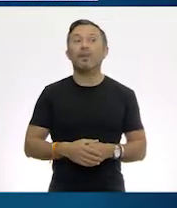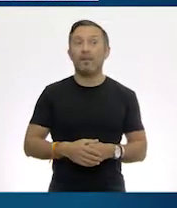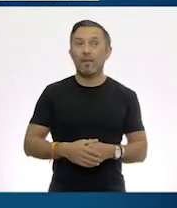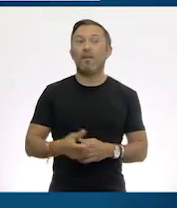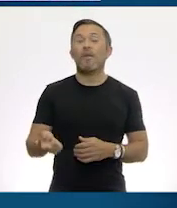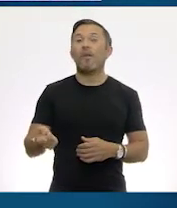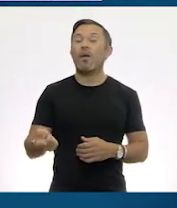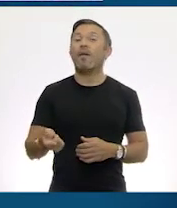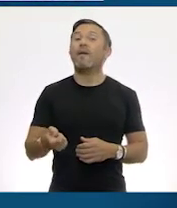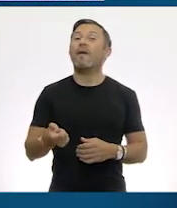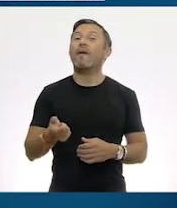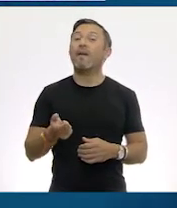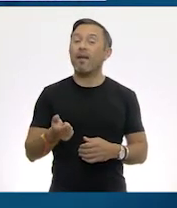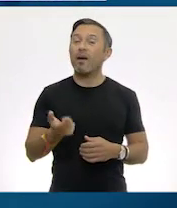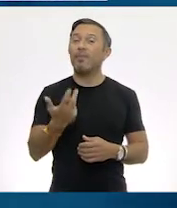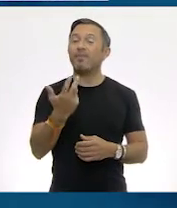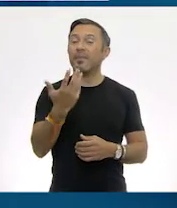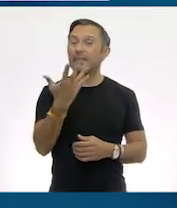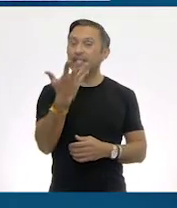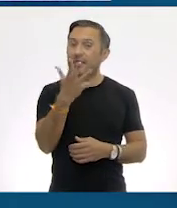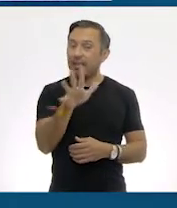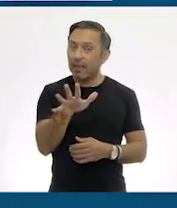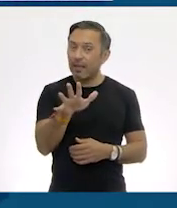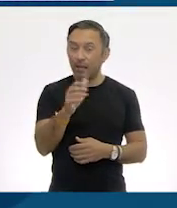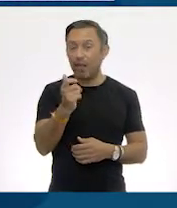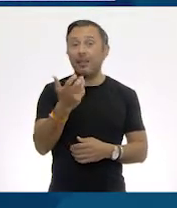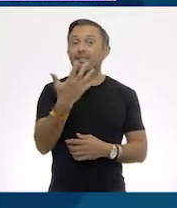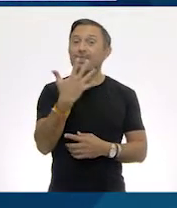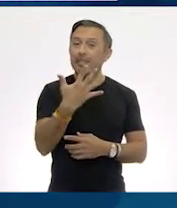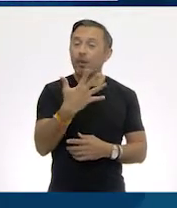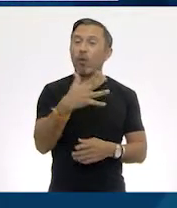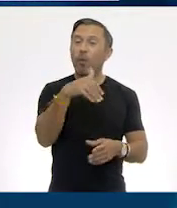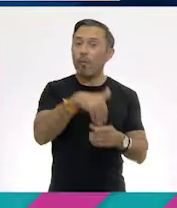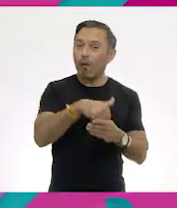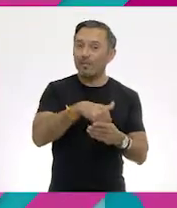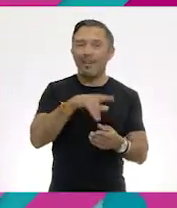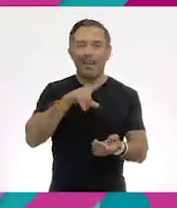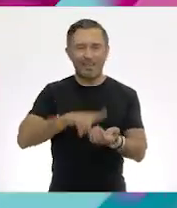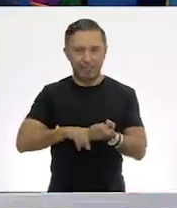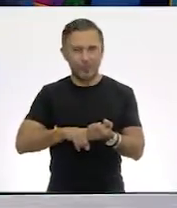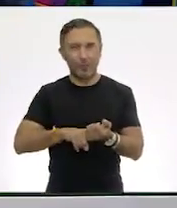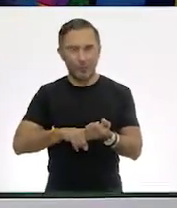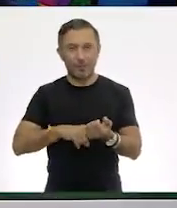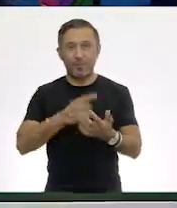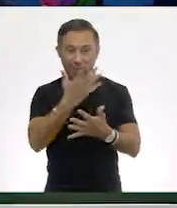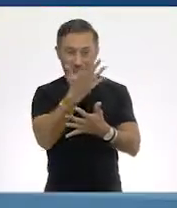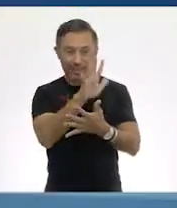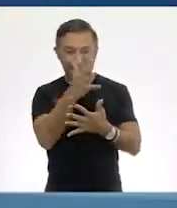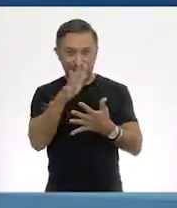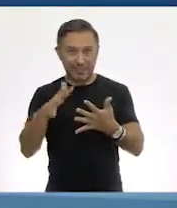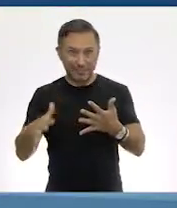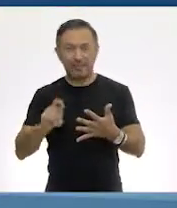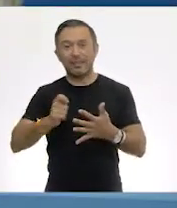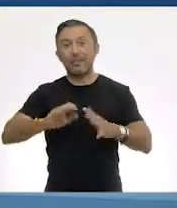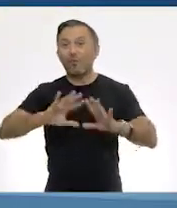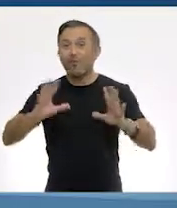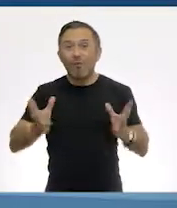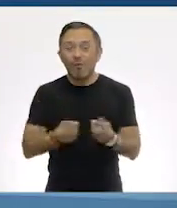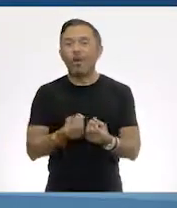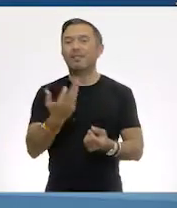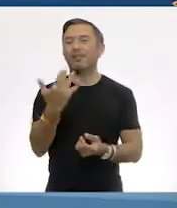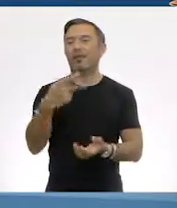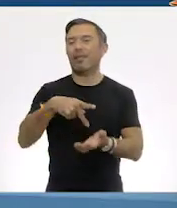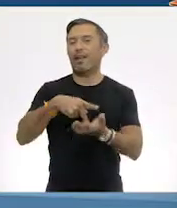50 kilos del costal. ¿Qué? ¿Otro gol? ¡Otro gol! ¡Muy bien!